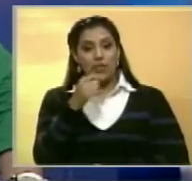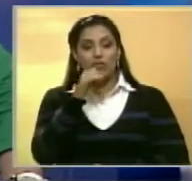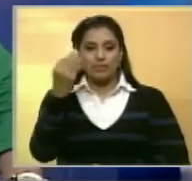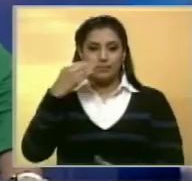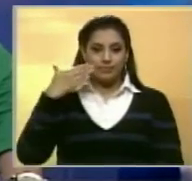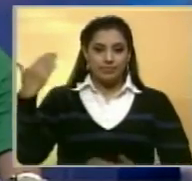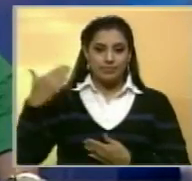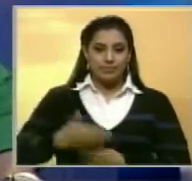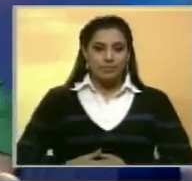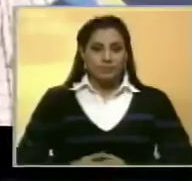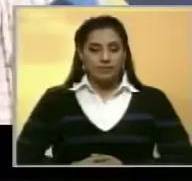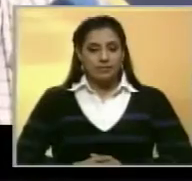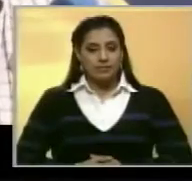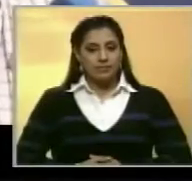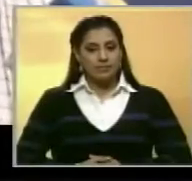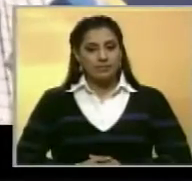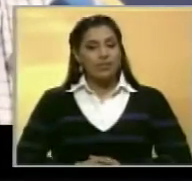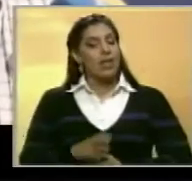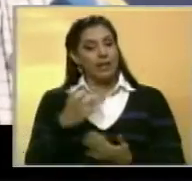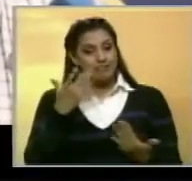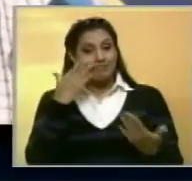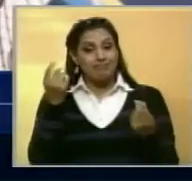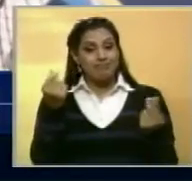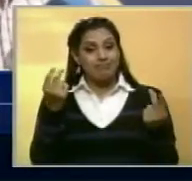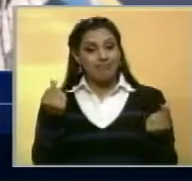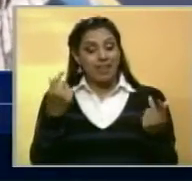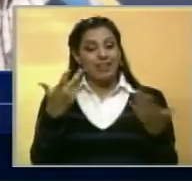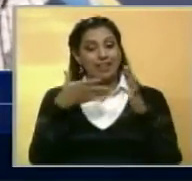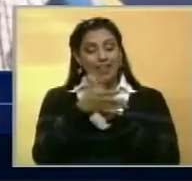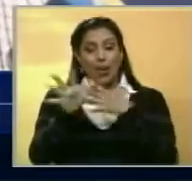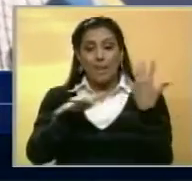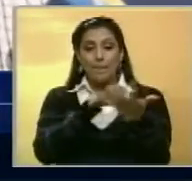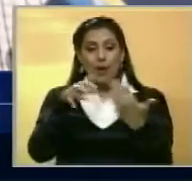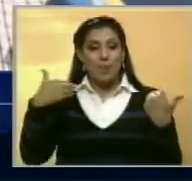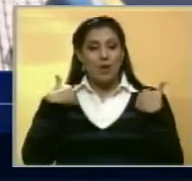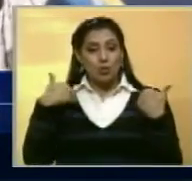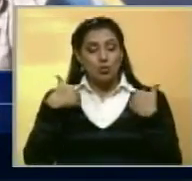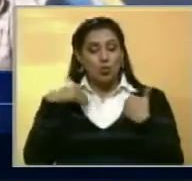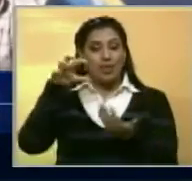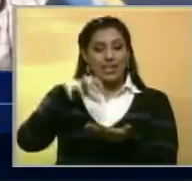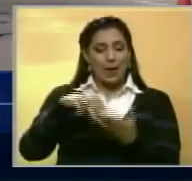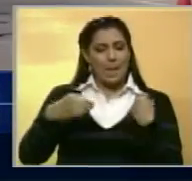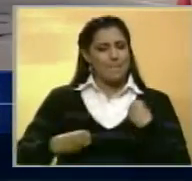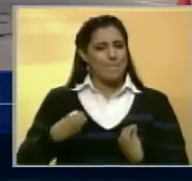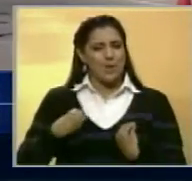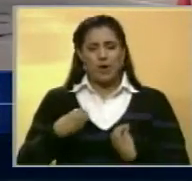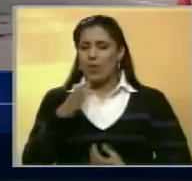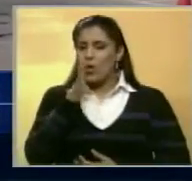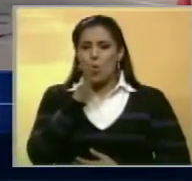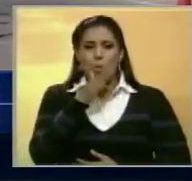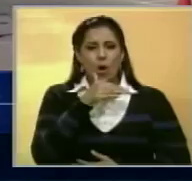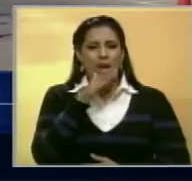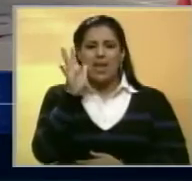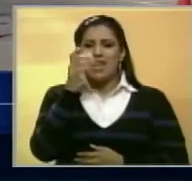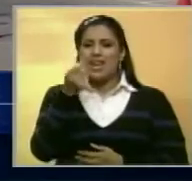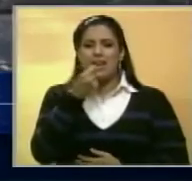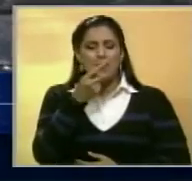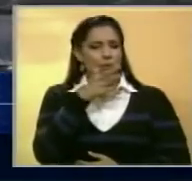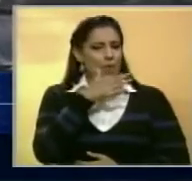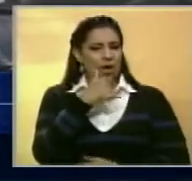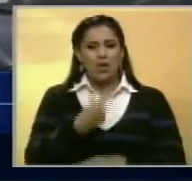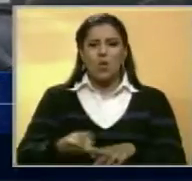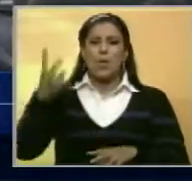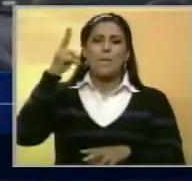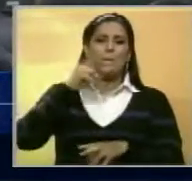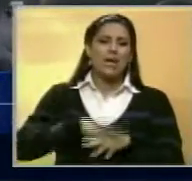Marcano nos tiene los detalles. Alertan que esta situación que se vive en la entidad es preocupante no solo por la escasez de alimentos